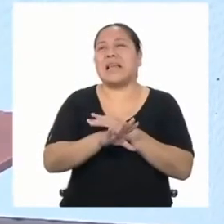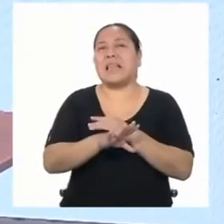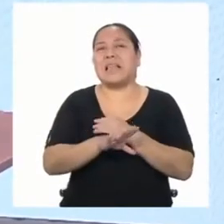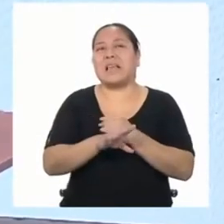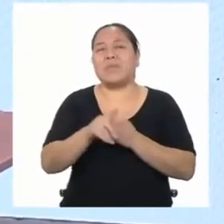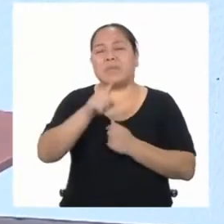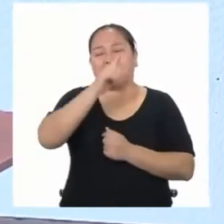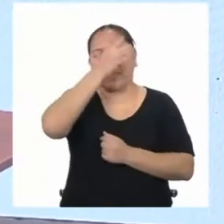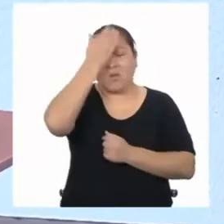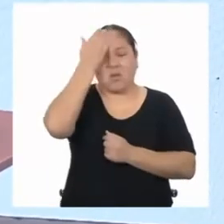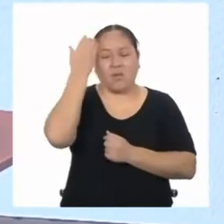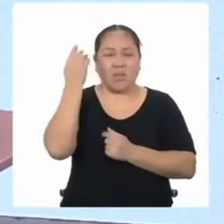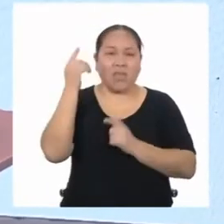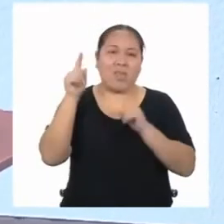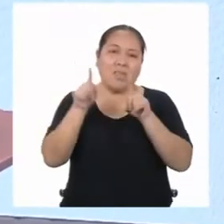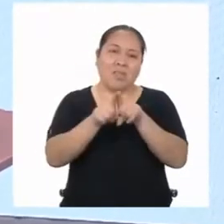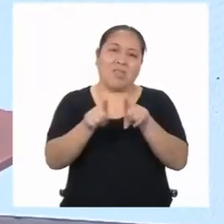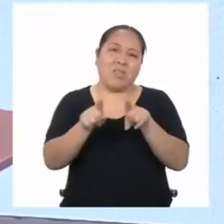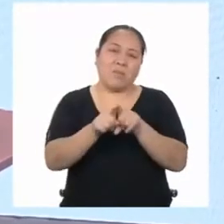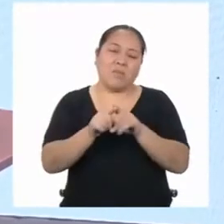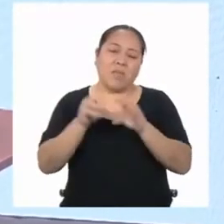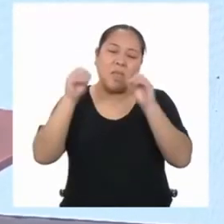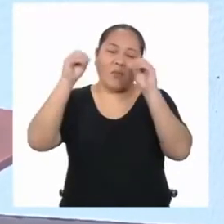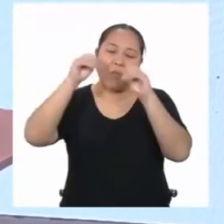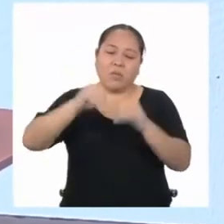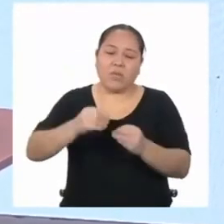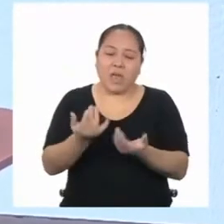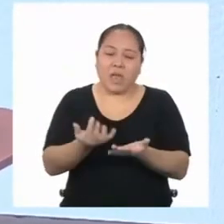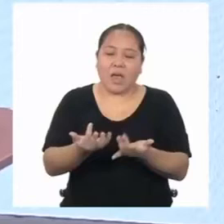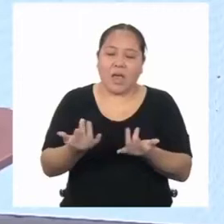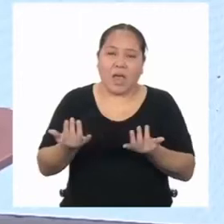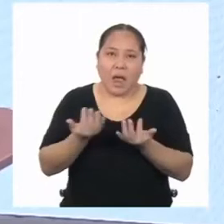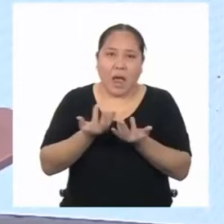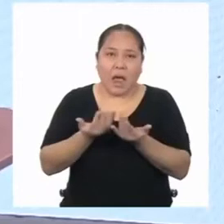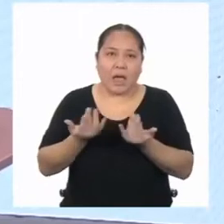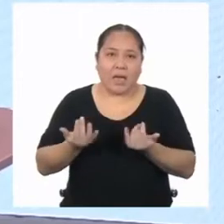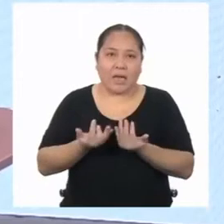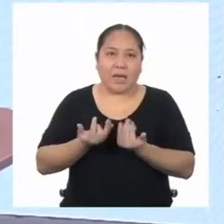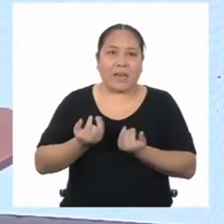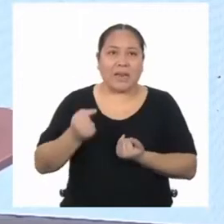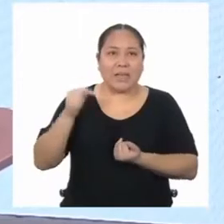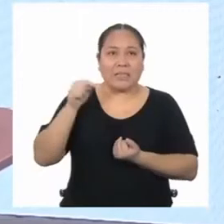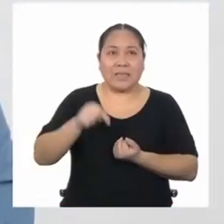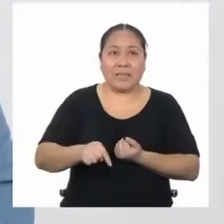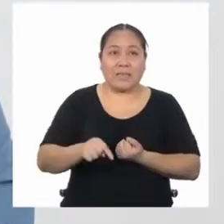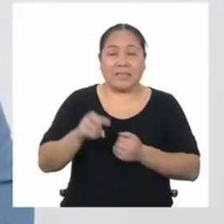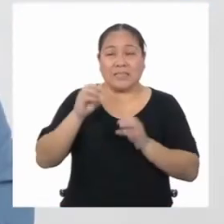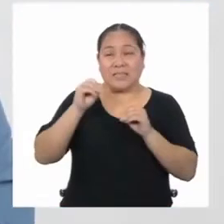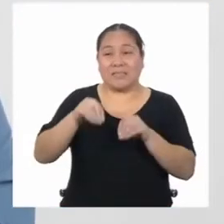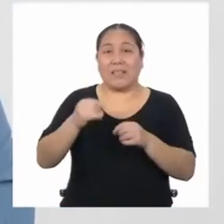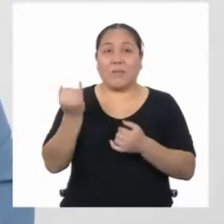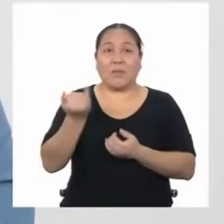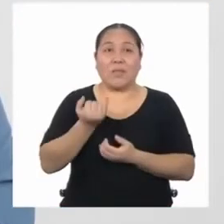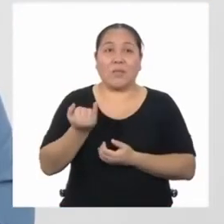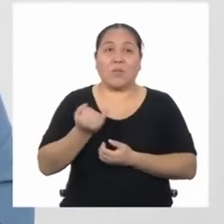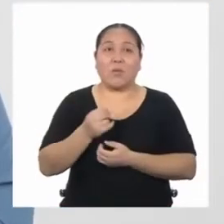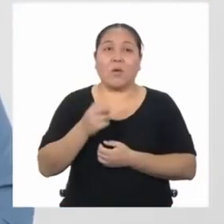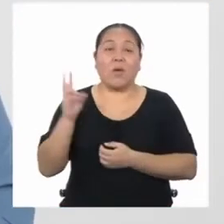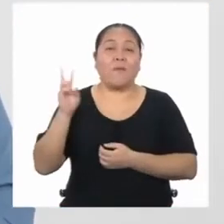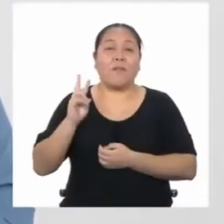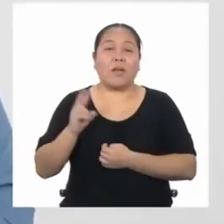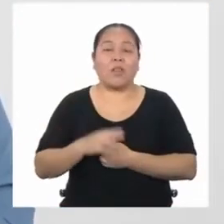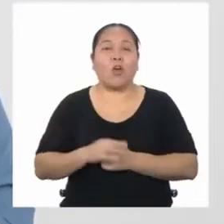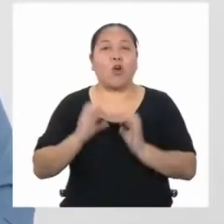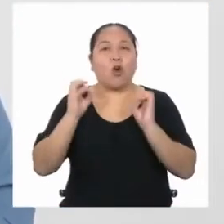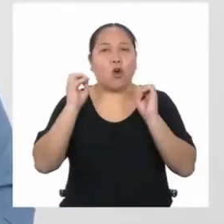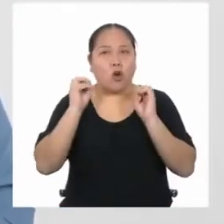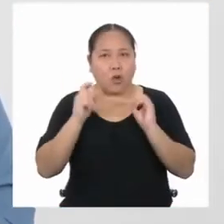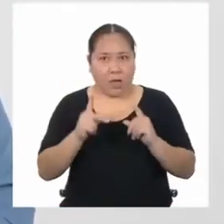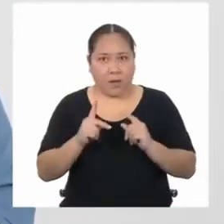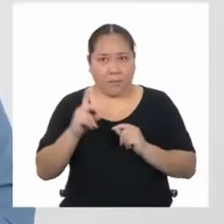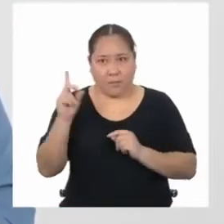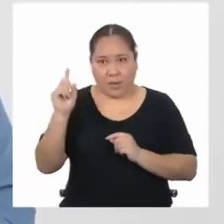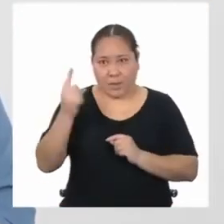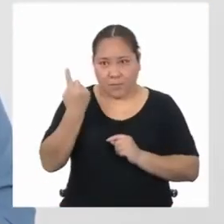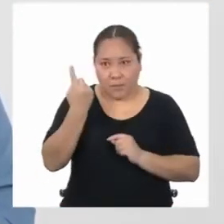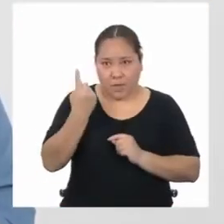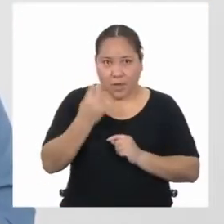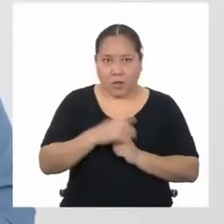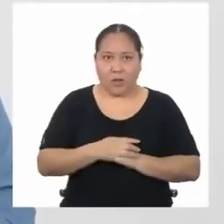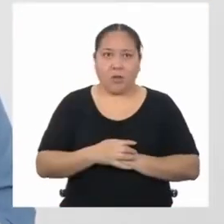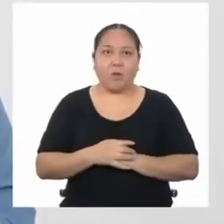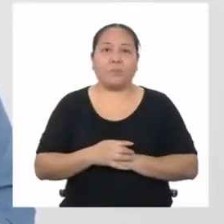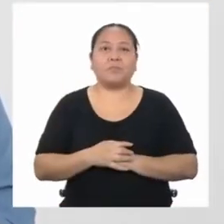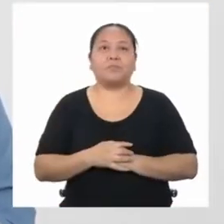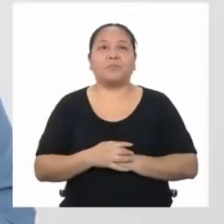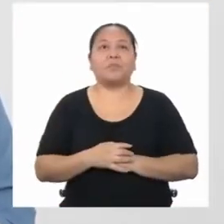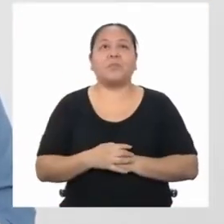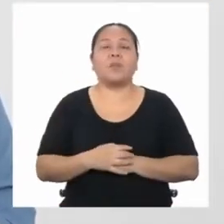Me estaba olvidando que también hay que instalar el GRAT ahí. Por eso también está de verde. Ok, lo primero que tenemos que hacer es